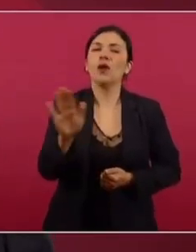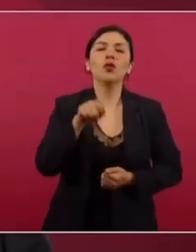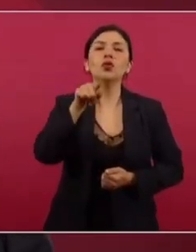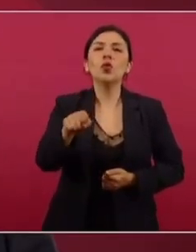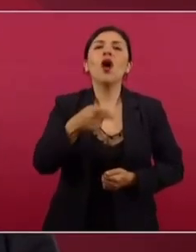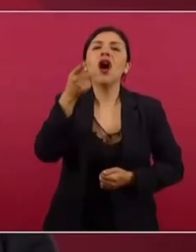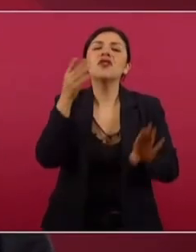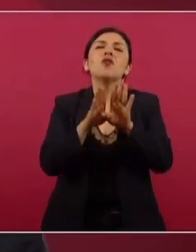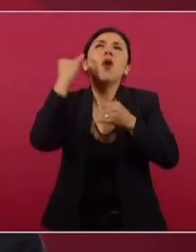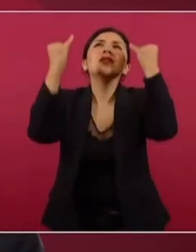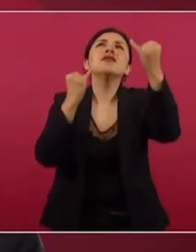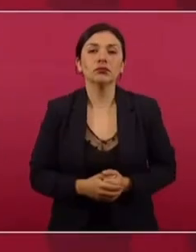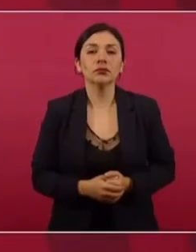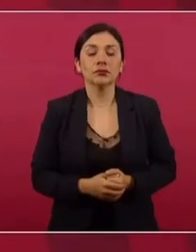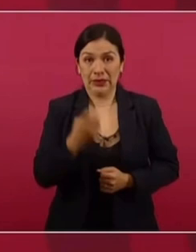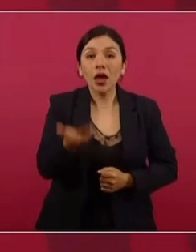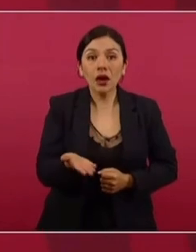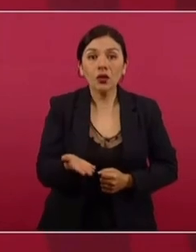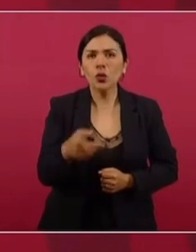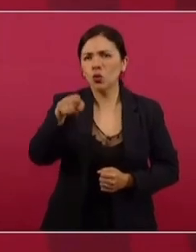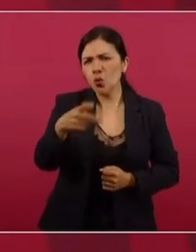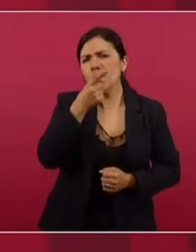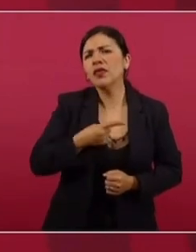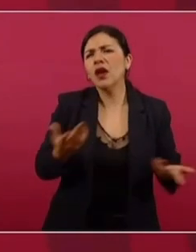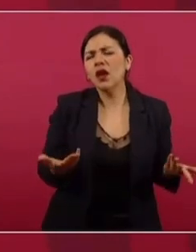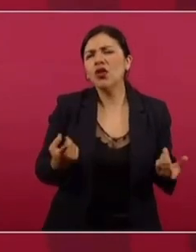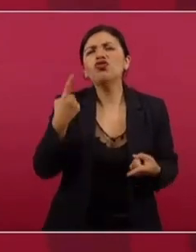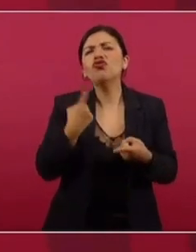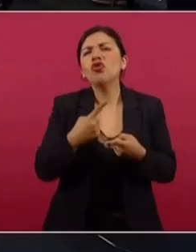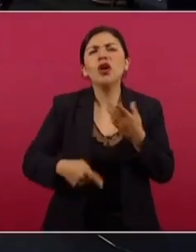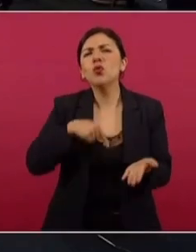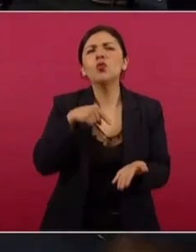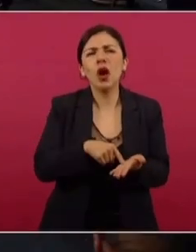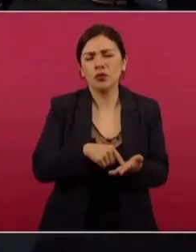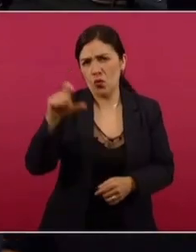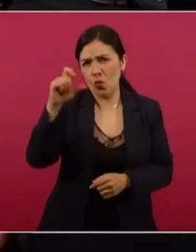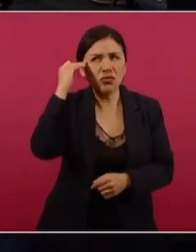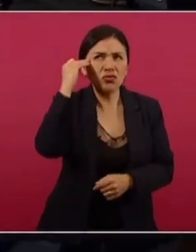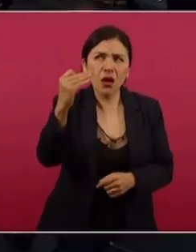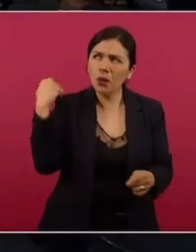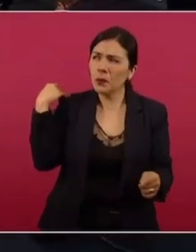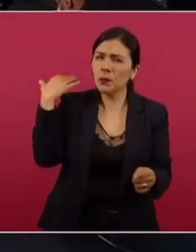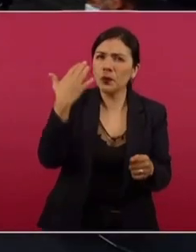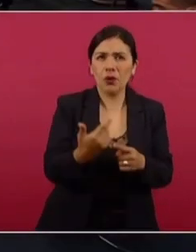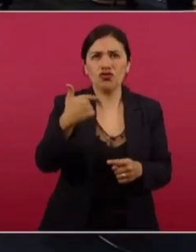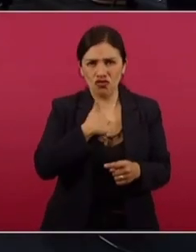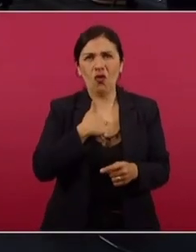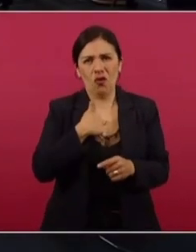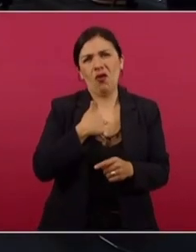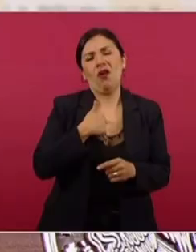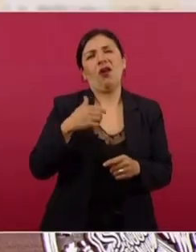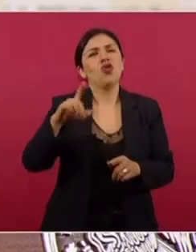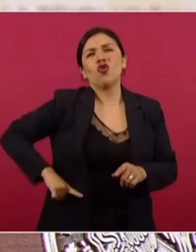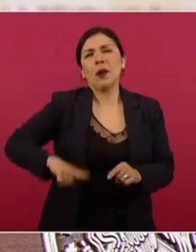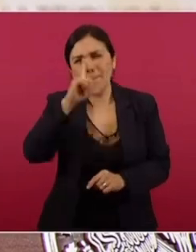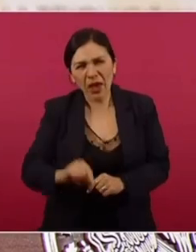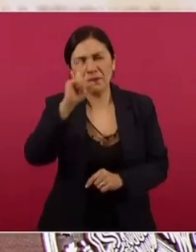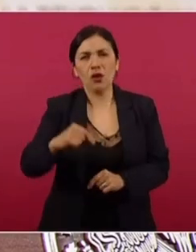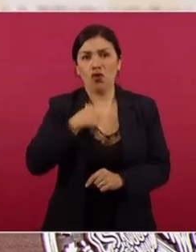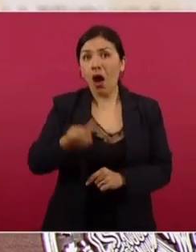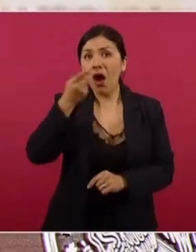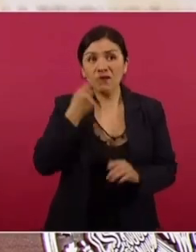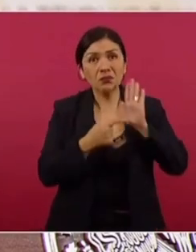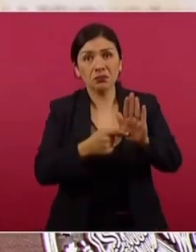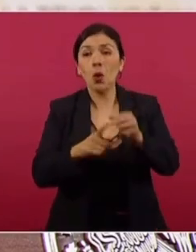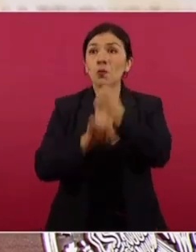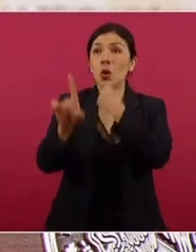hablando en abstracto, en general. Yo quiero que me digas en dónde, durante el tiempo que estuvimos en la oposición, hice un ofrecimiento